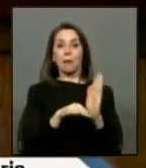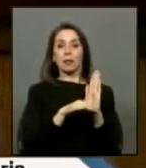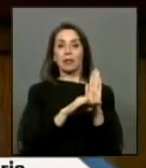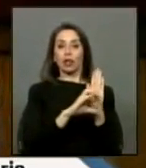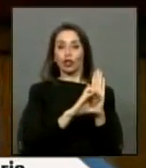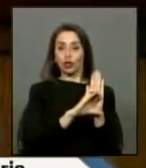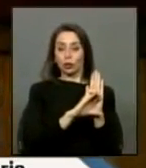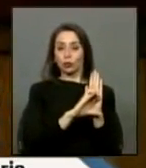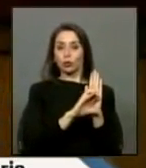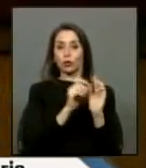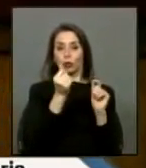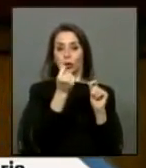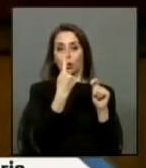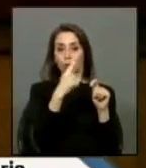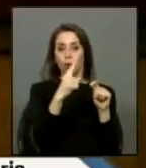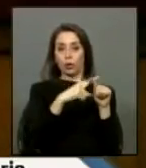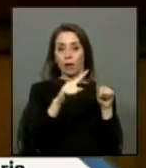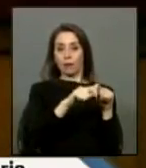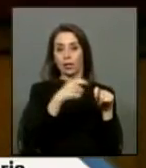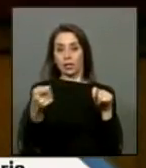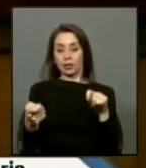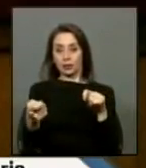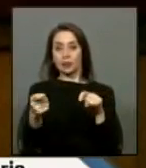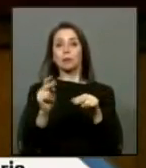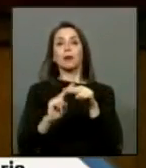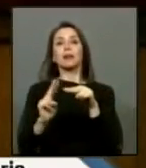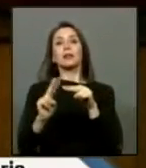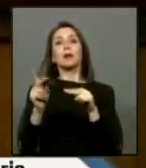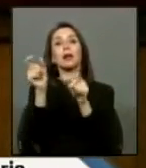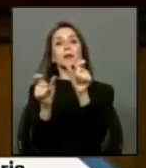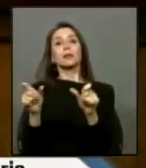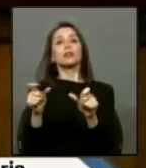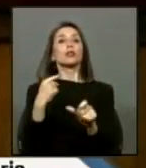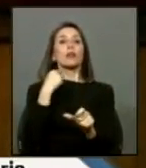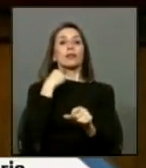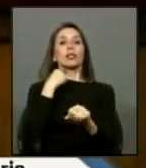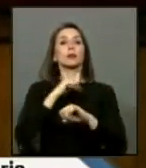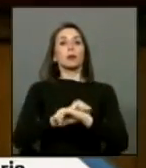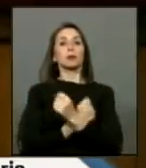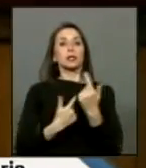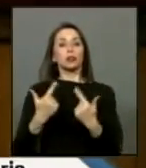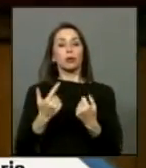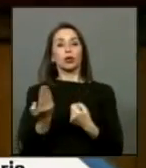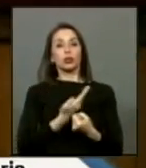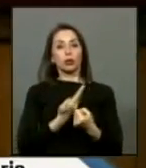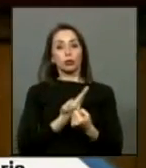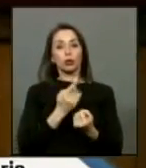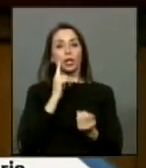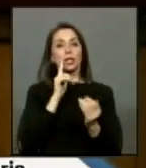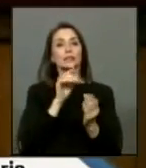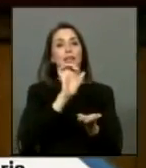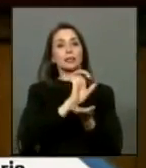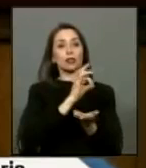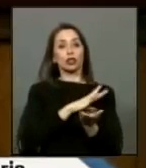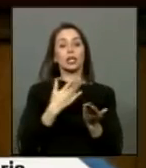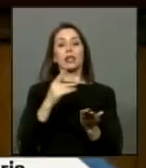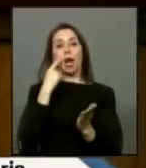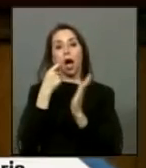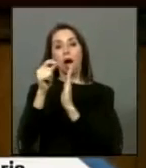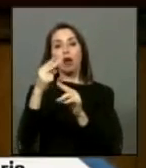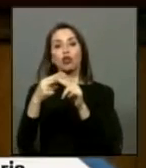que otorga un aporte único de carácter reparatorio a las víctimas de prisión política y tortura reconocidas por el Estado de Chile.